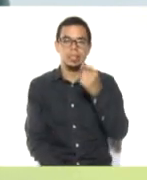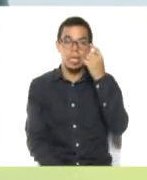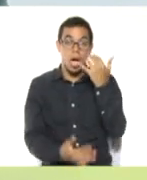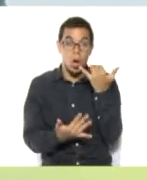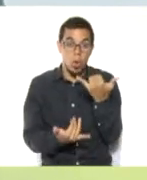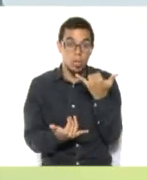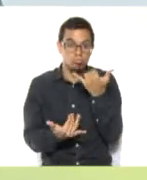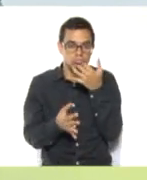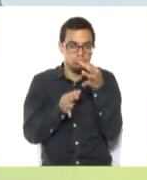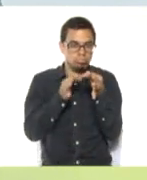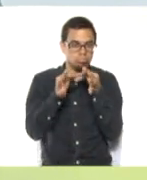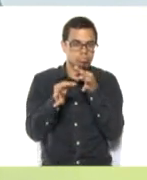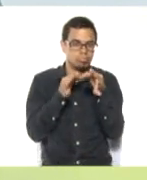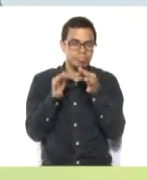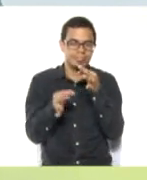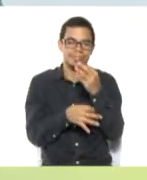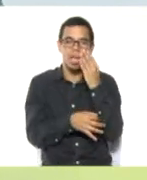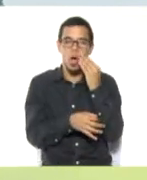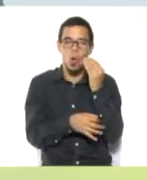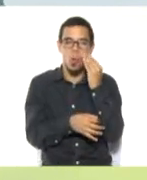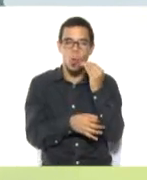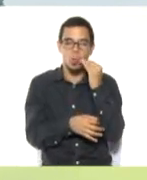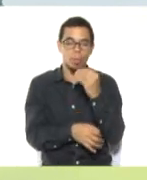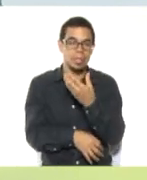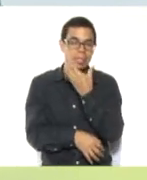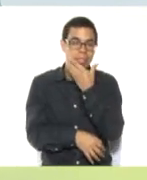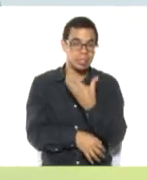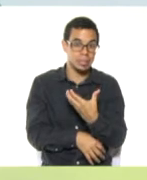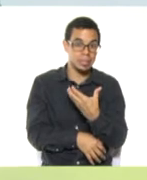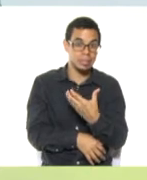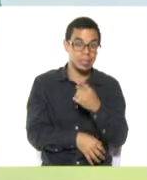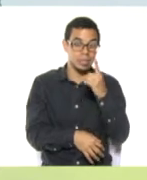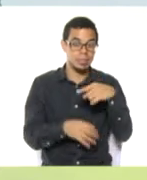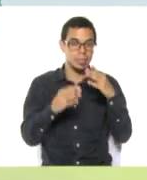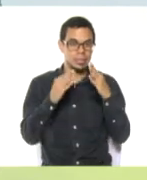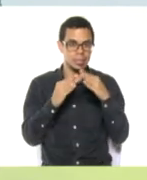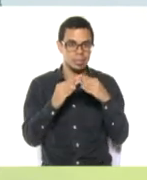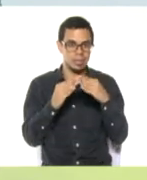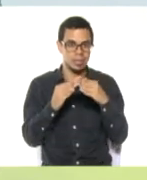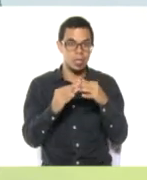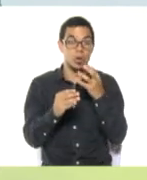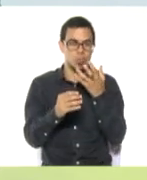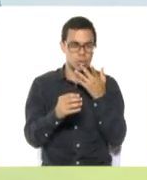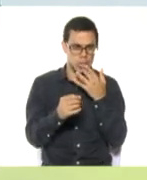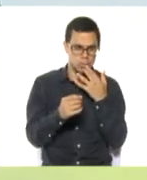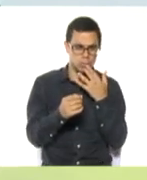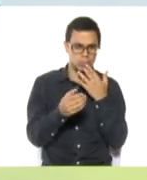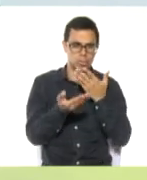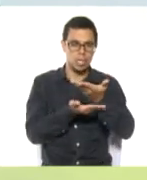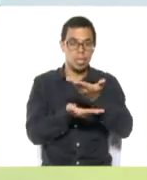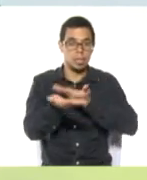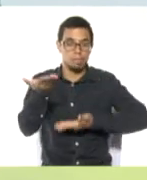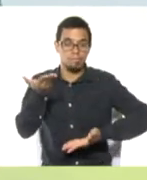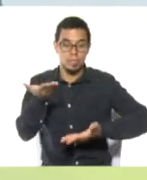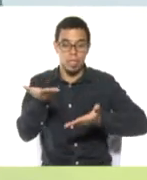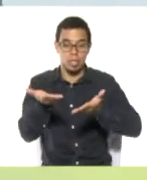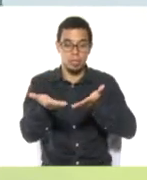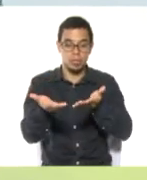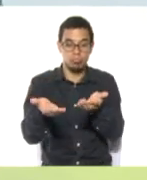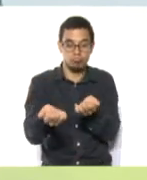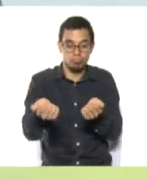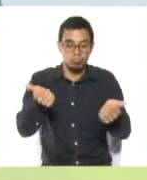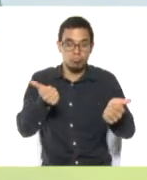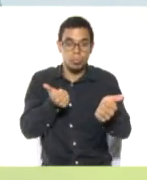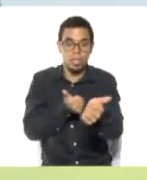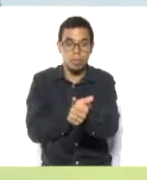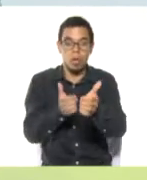costumbres que tenemos en casa, una de esas costumbres también se basa en el intercambio de regalos, pero ¿por qué no? En el intercambio